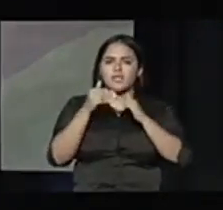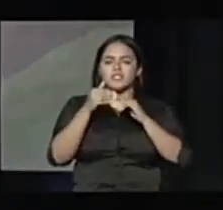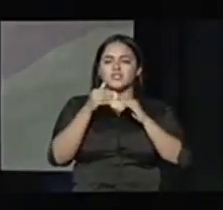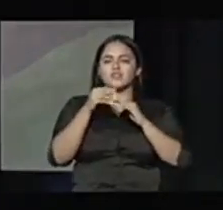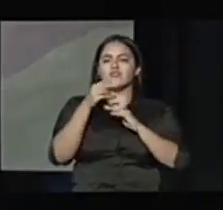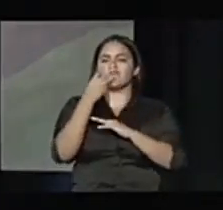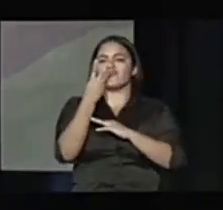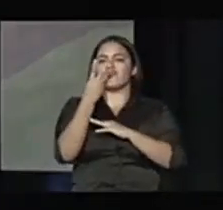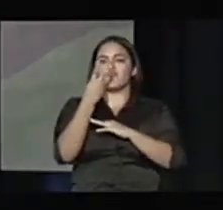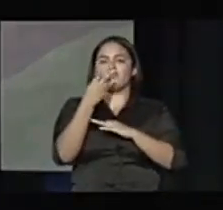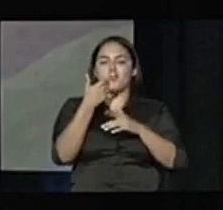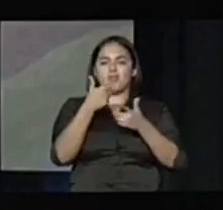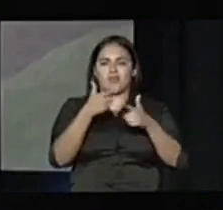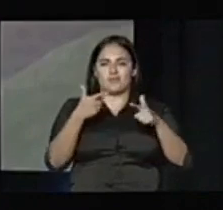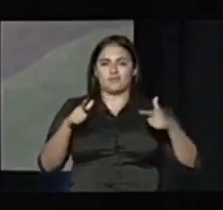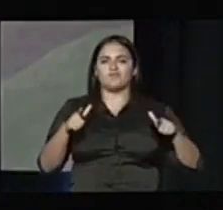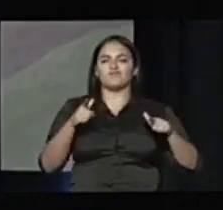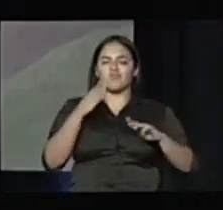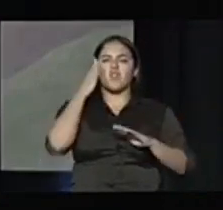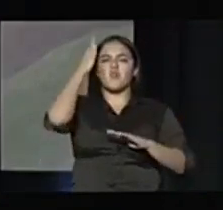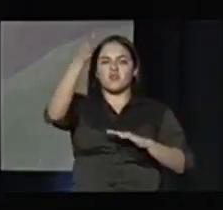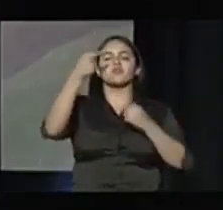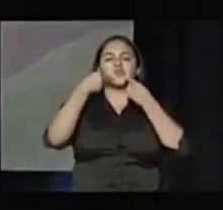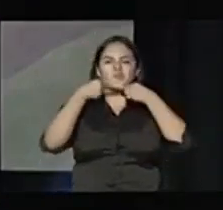exitosa en la economía global